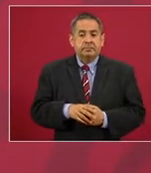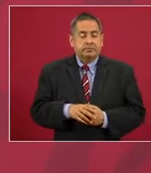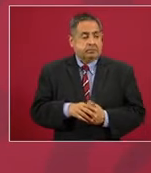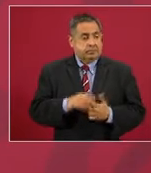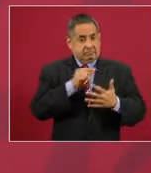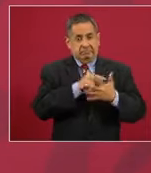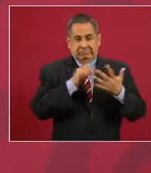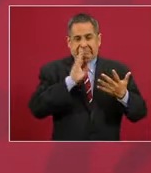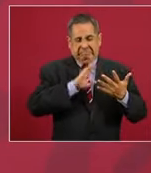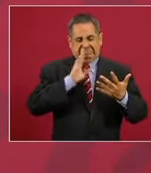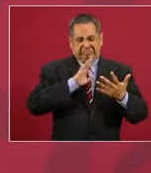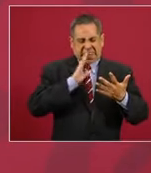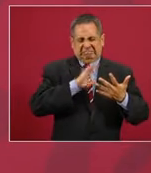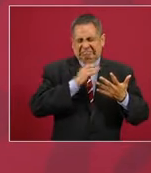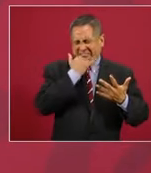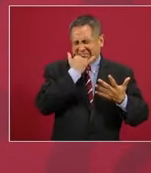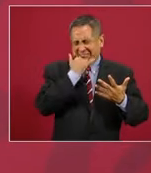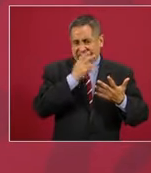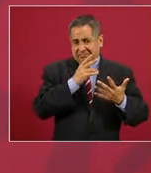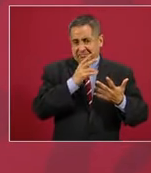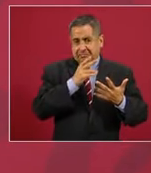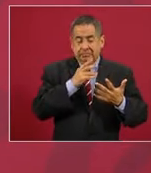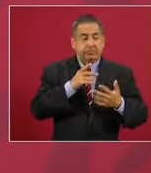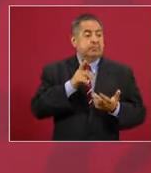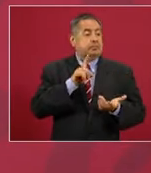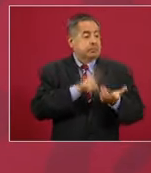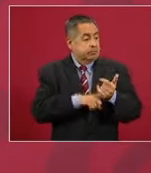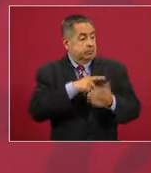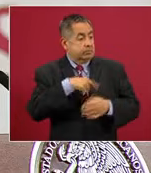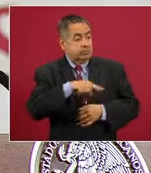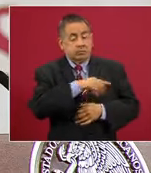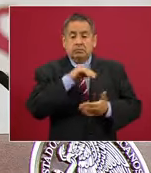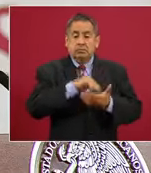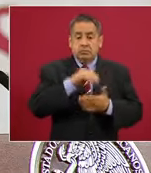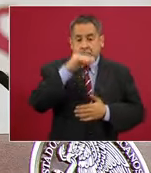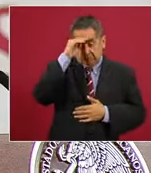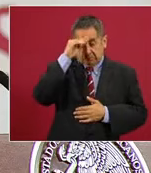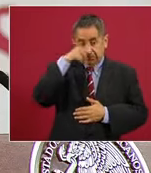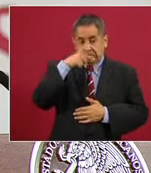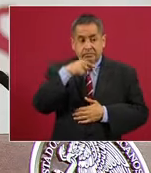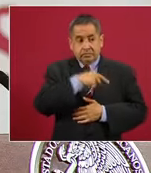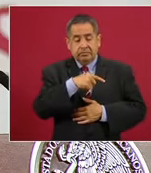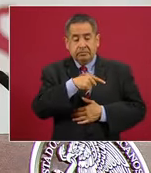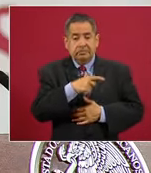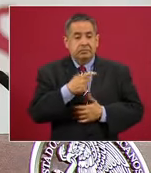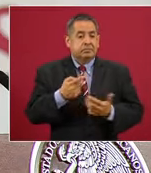de todo siguen pensando de que eso